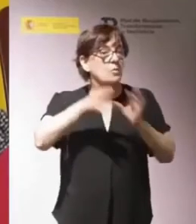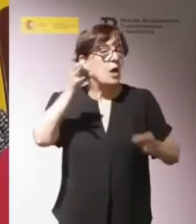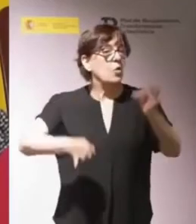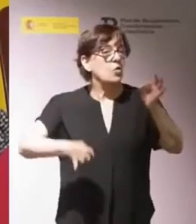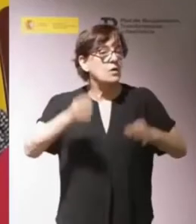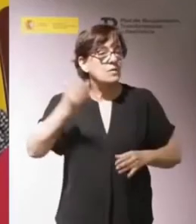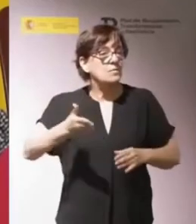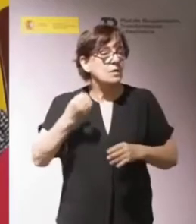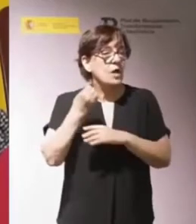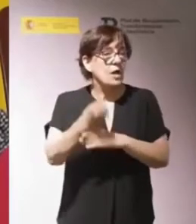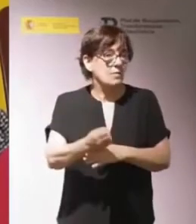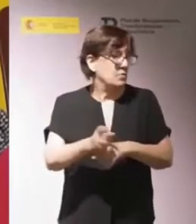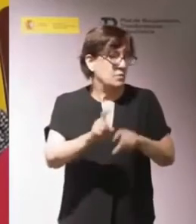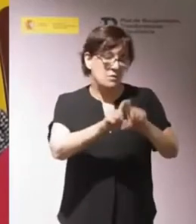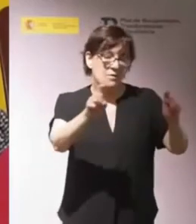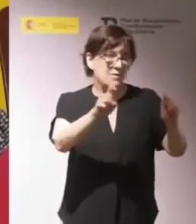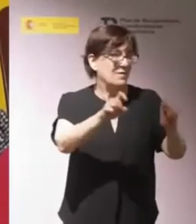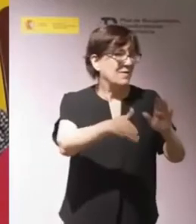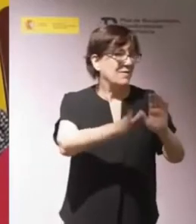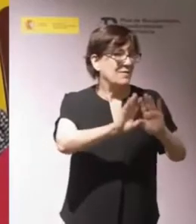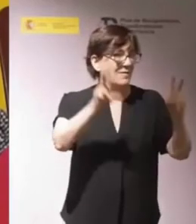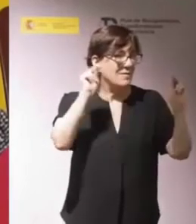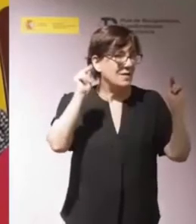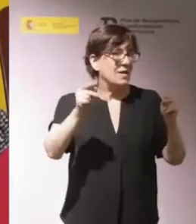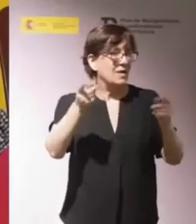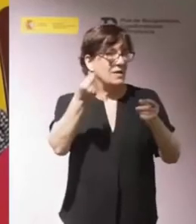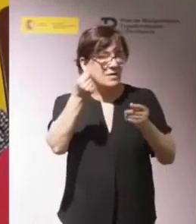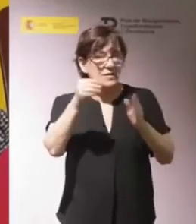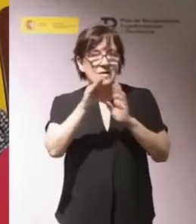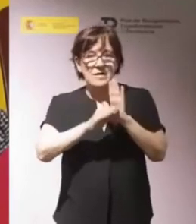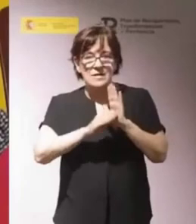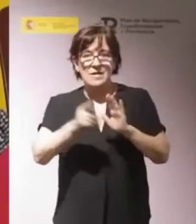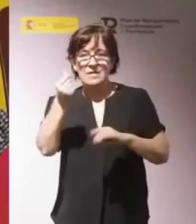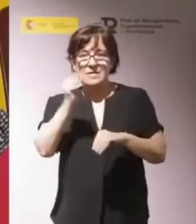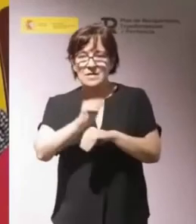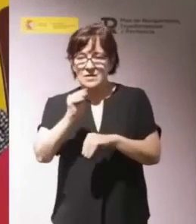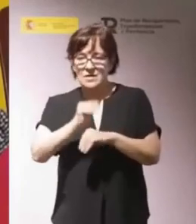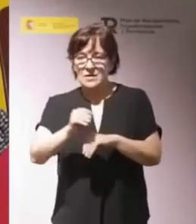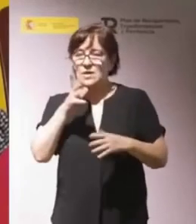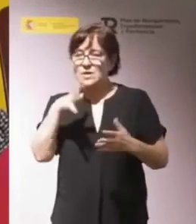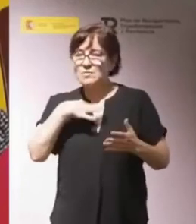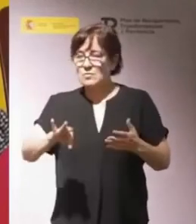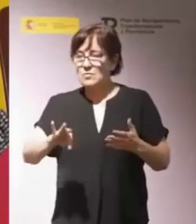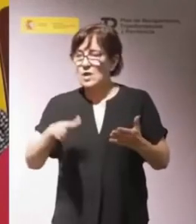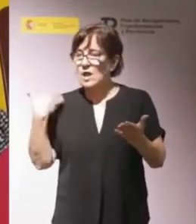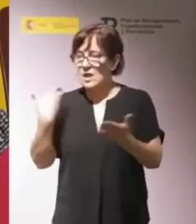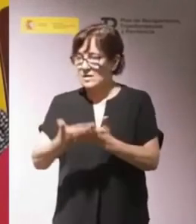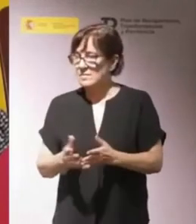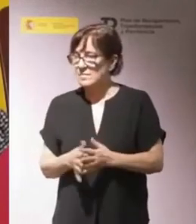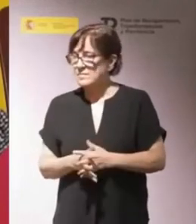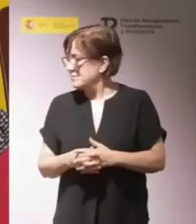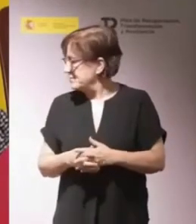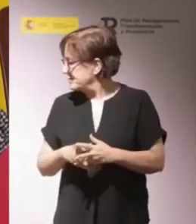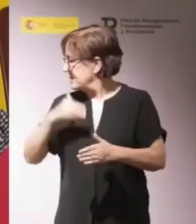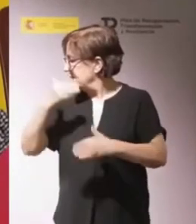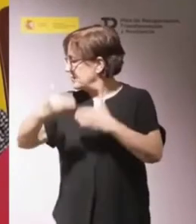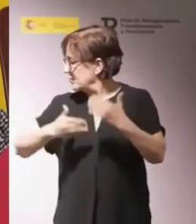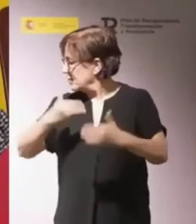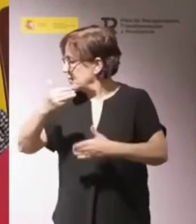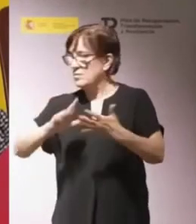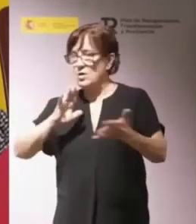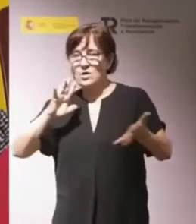que apoya la destitucionalización, medidas financieras, ya se ha hablado de ello. ¿Qué claves podemos poner encima de la mesa? Procesos de